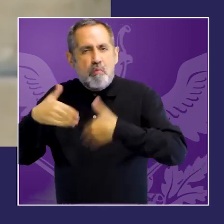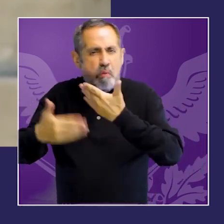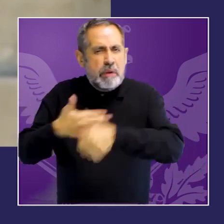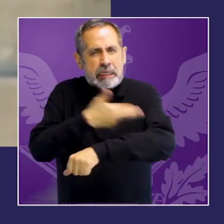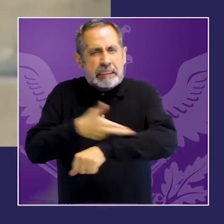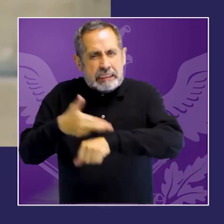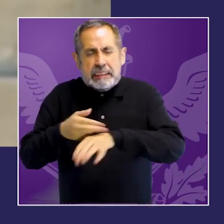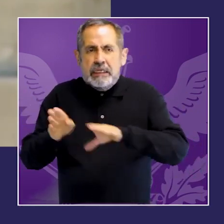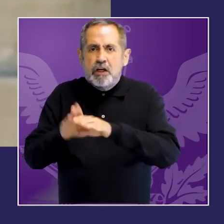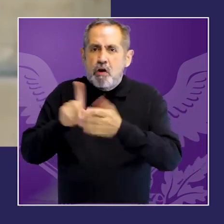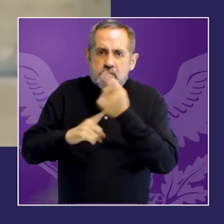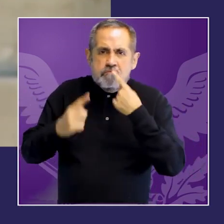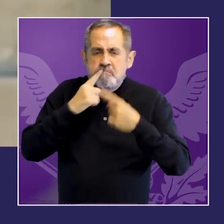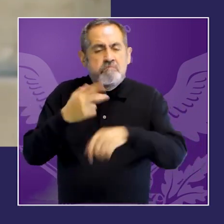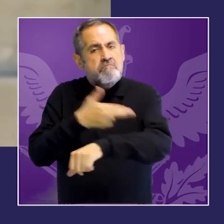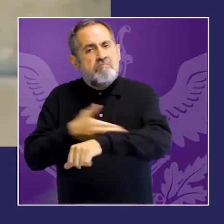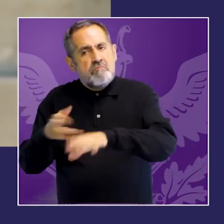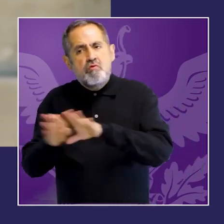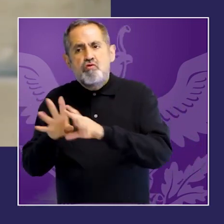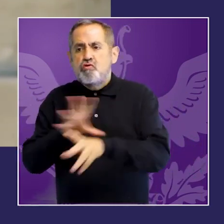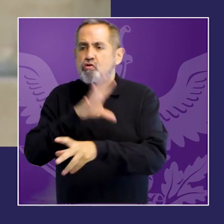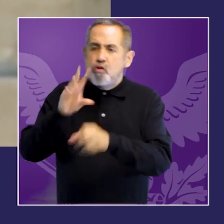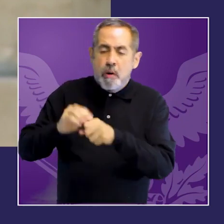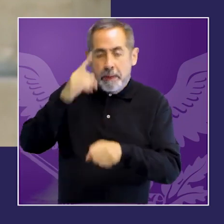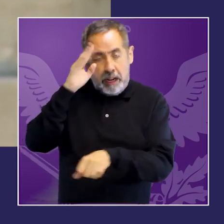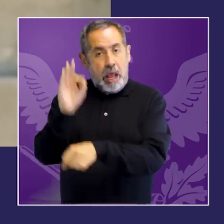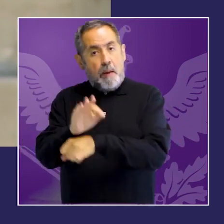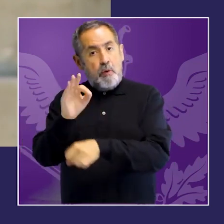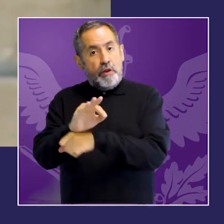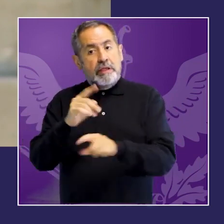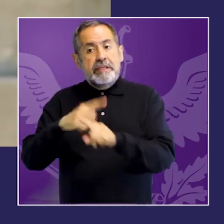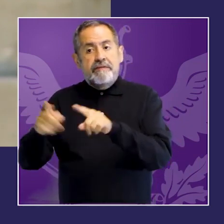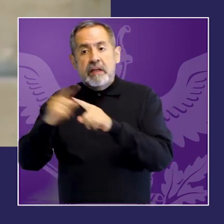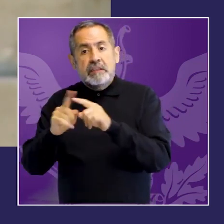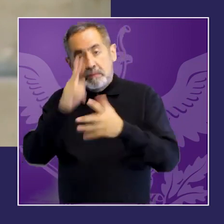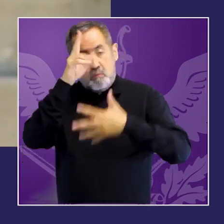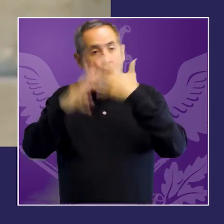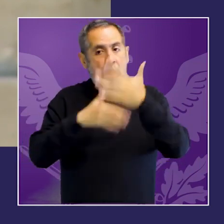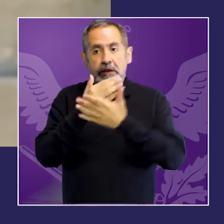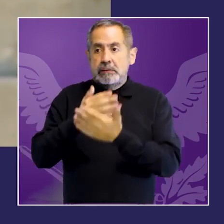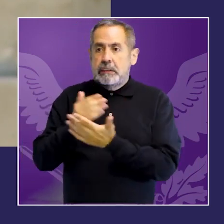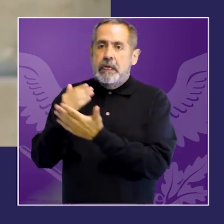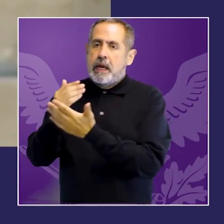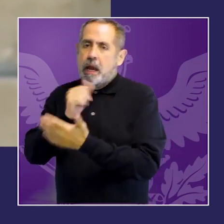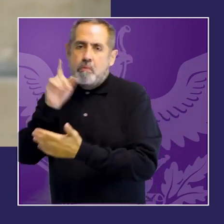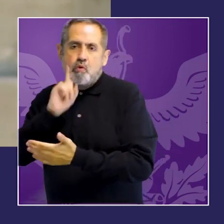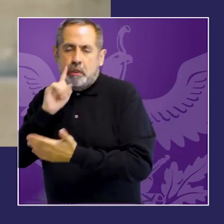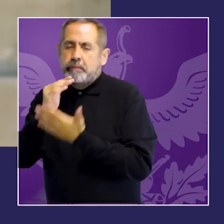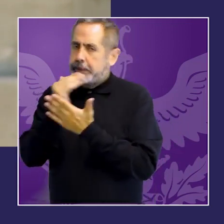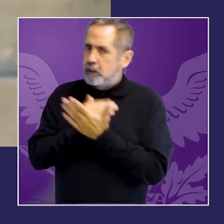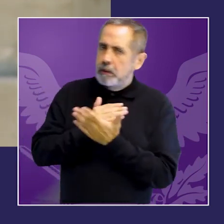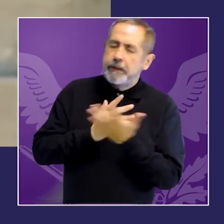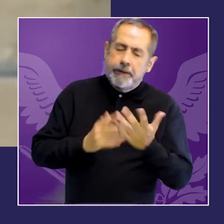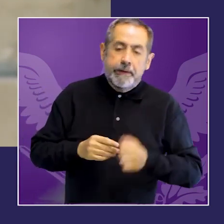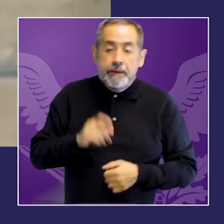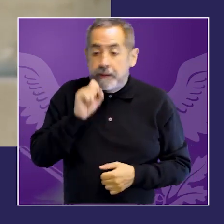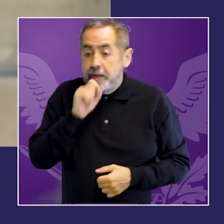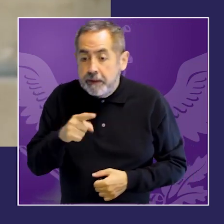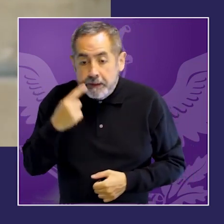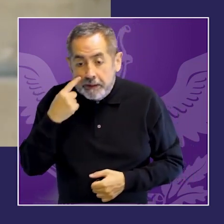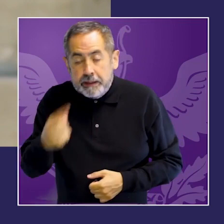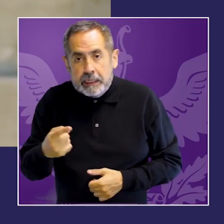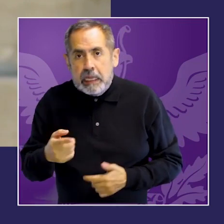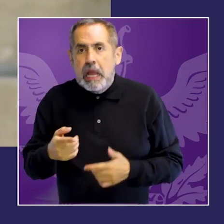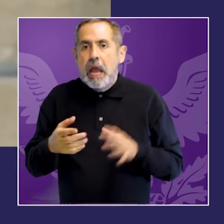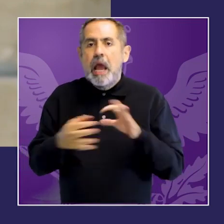países de la región que han regulado los femicidios 13 cuentan con leyes integrales y 3 se encuentran encaminados a